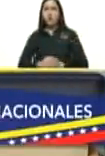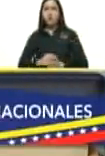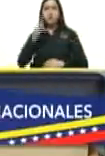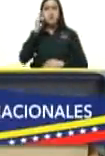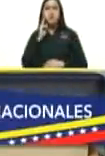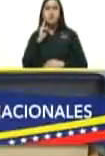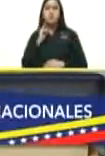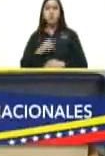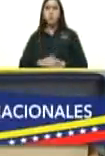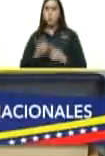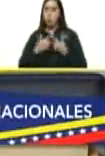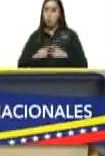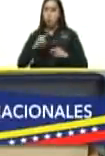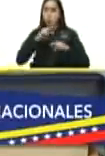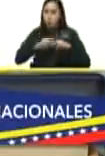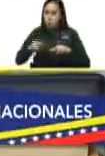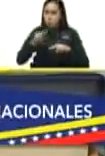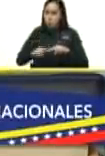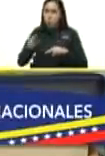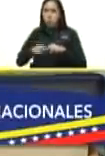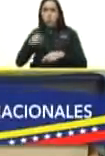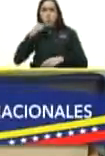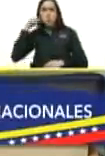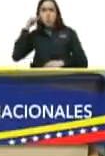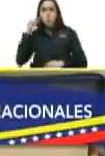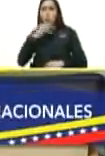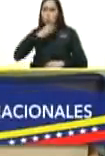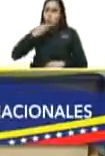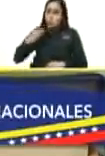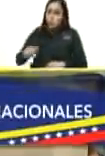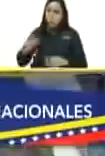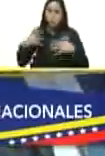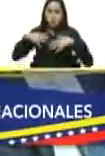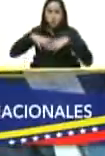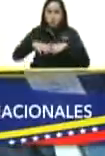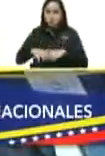Bolívar donde estaban los niños niñas y la juventud